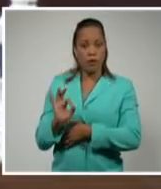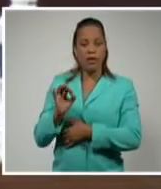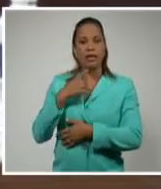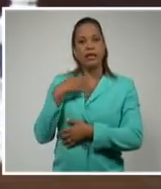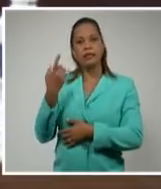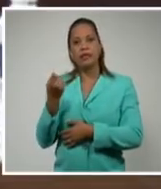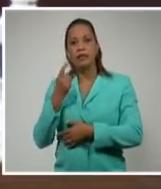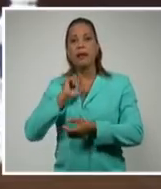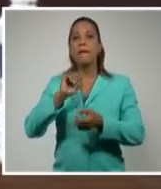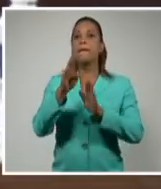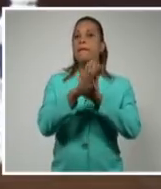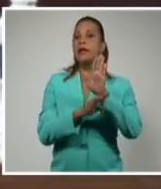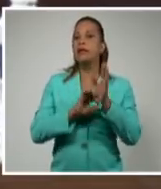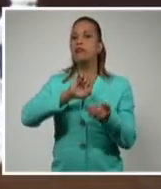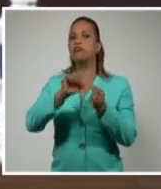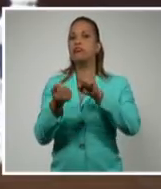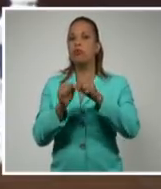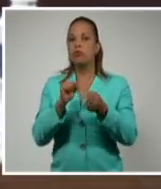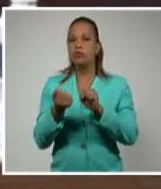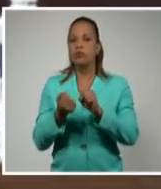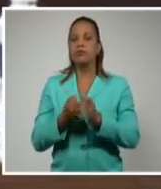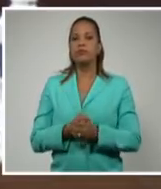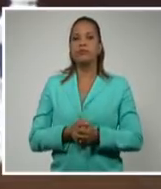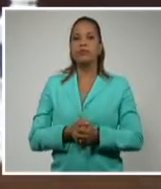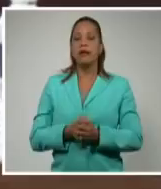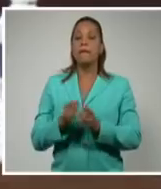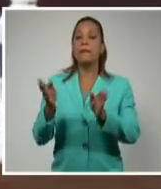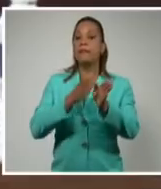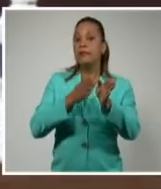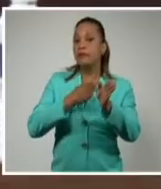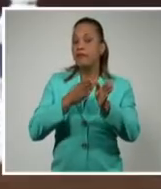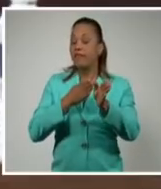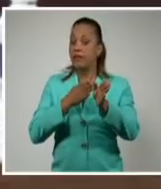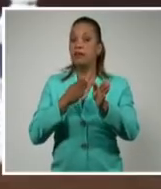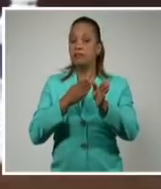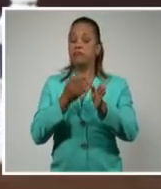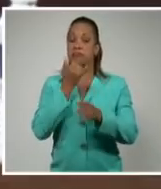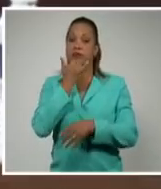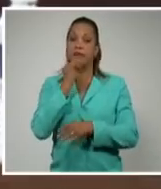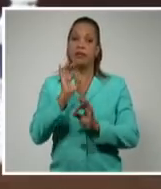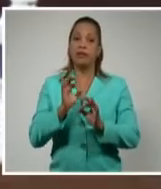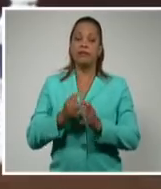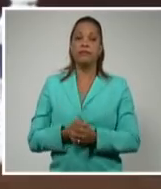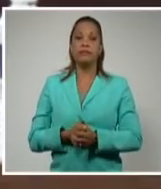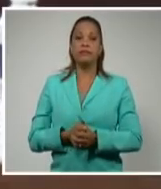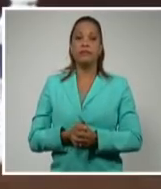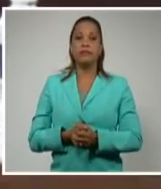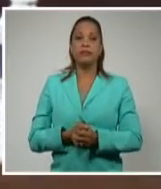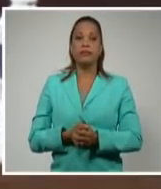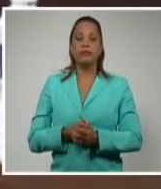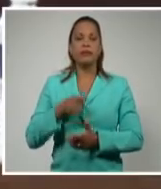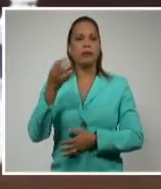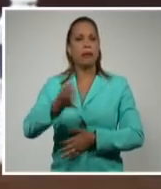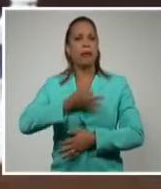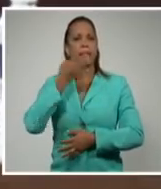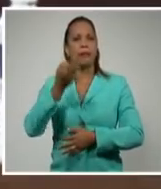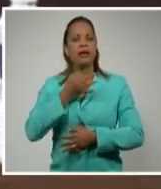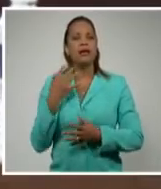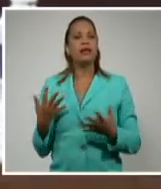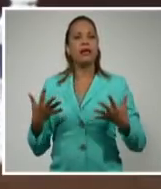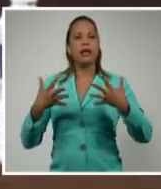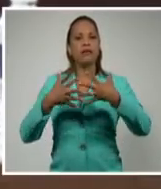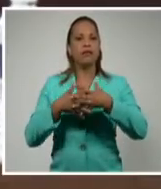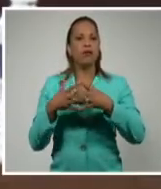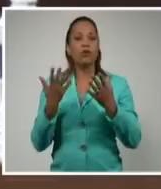medidas de control para evitar indisciplinas y violaciones de lo establecido, sobre todo me refiero a las relaciones